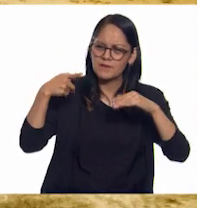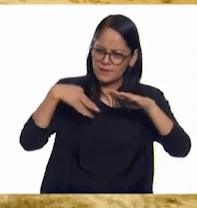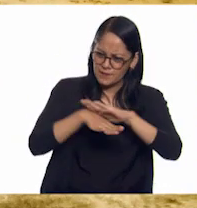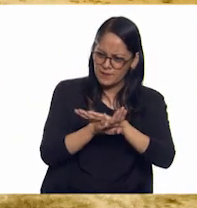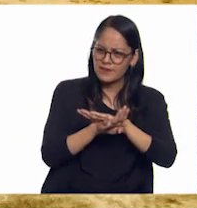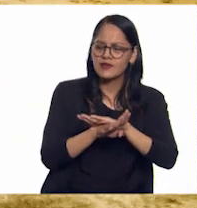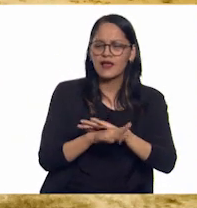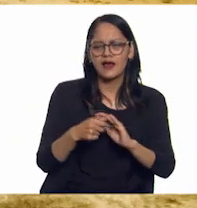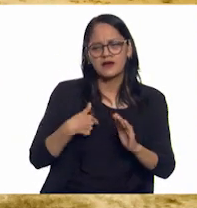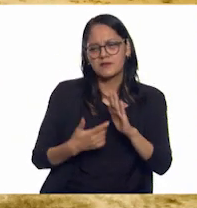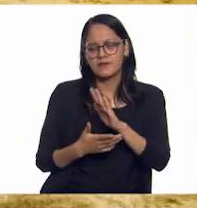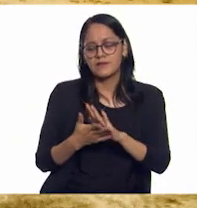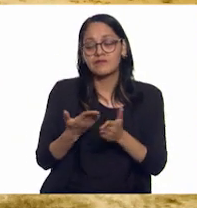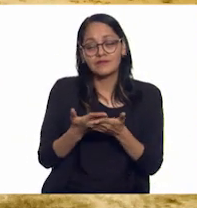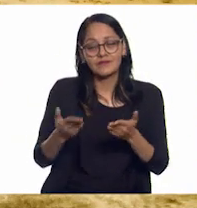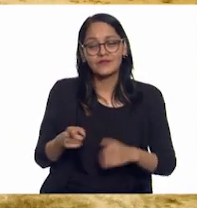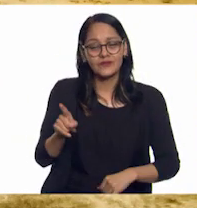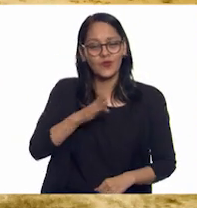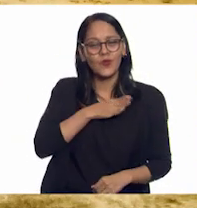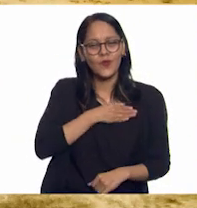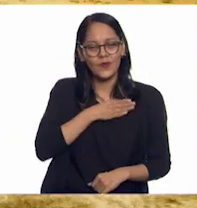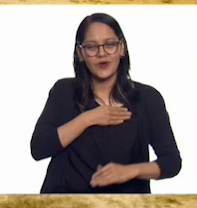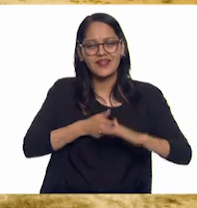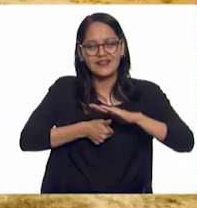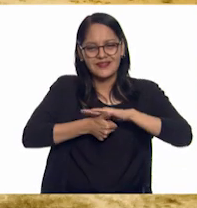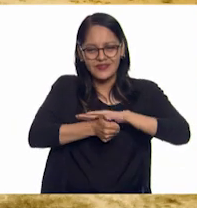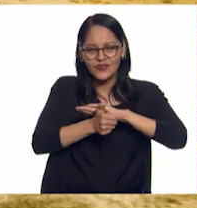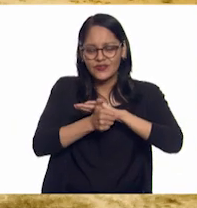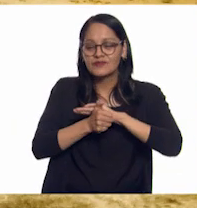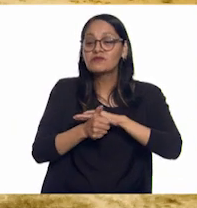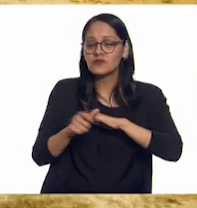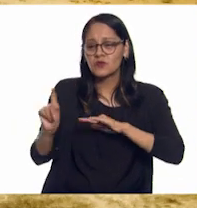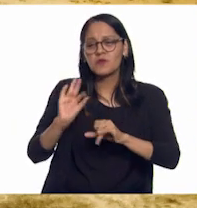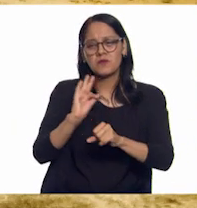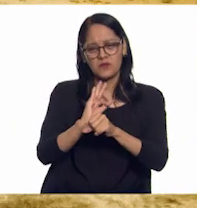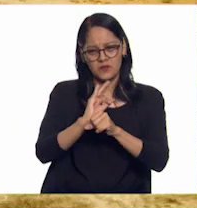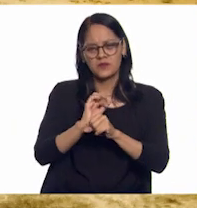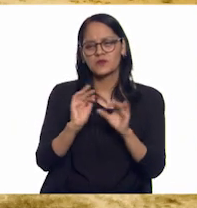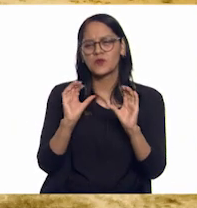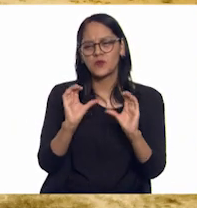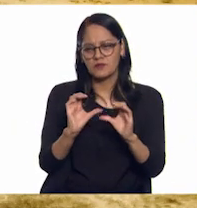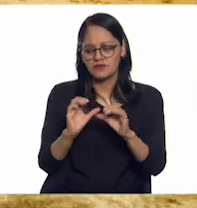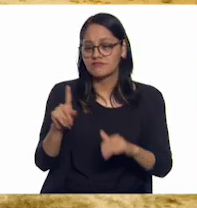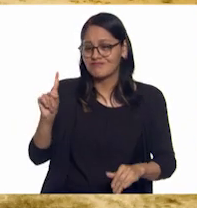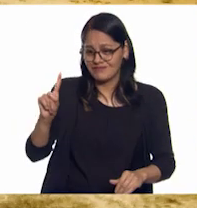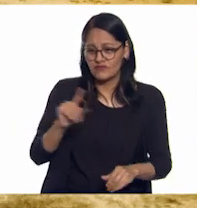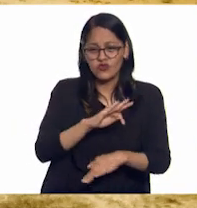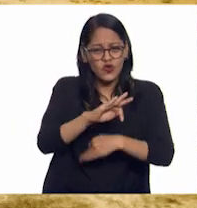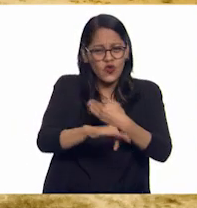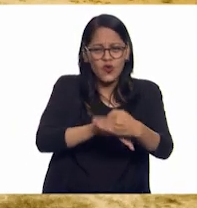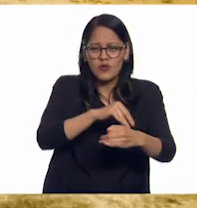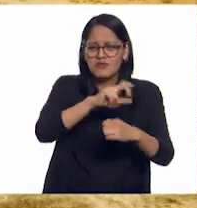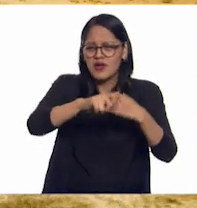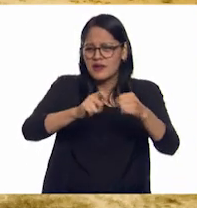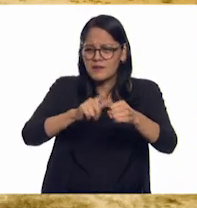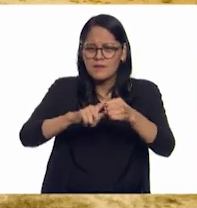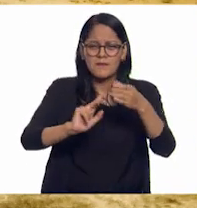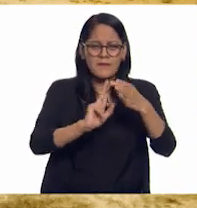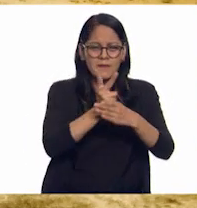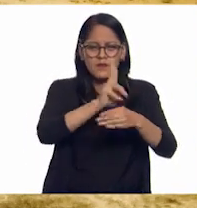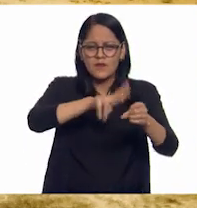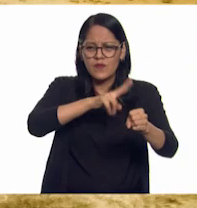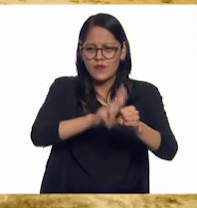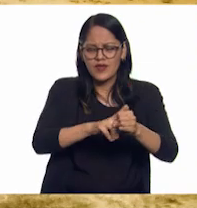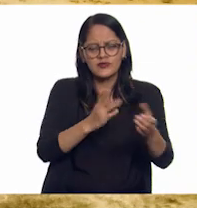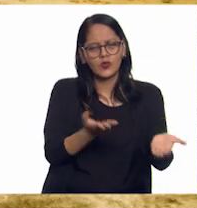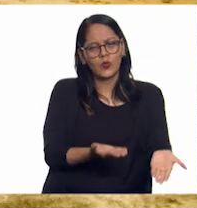sido tan noble al cuidar a la tortuga que tú mereces toda la naturaleza entera! ¡Ten, te